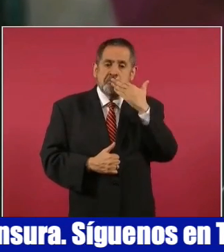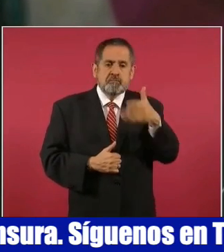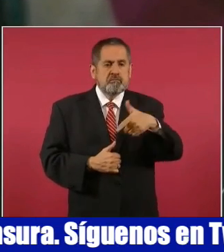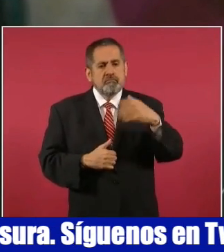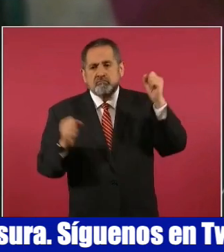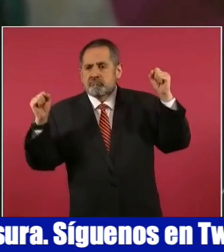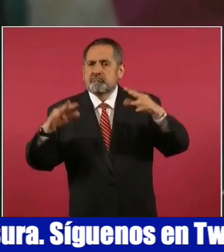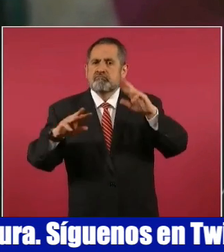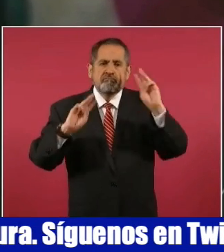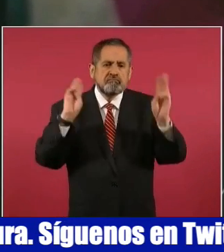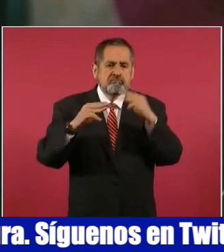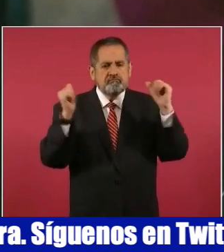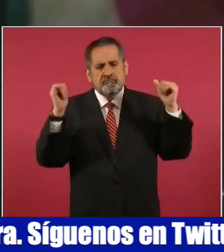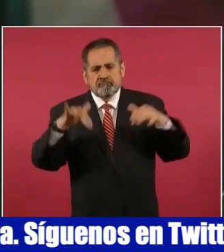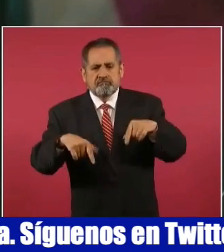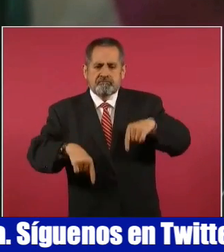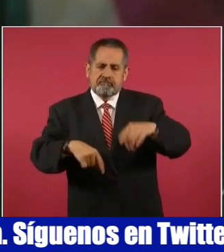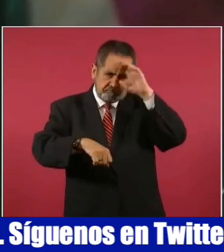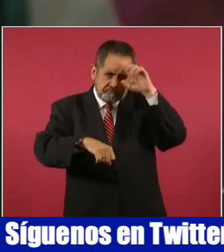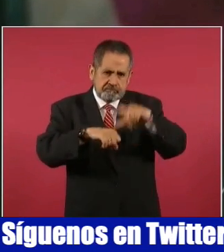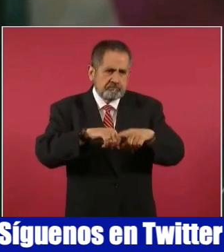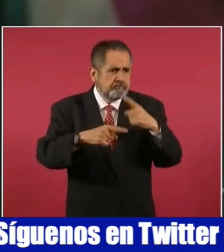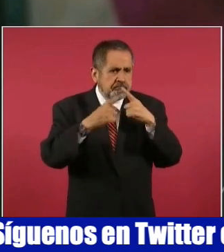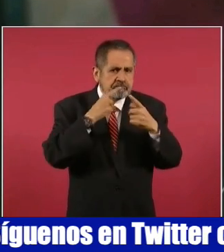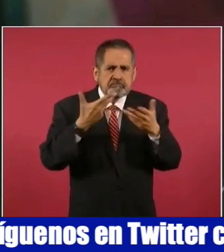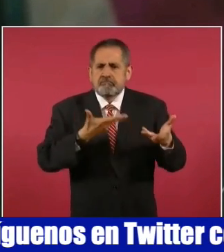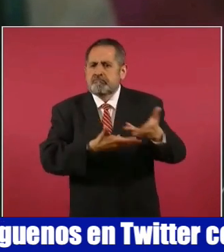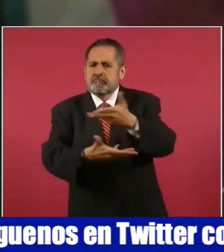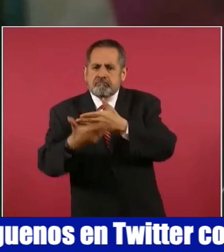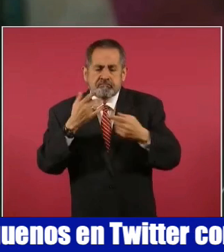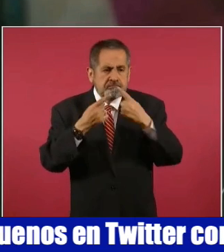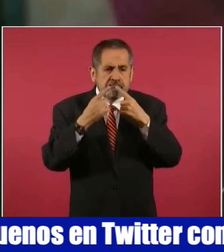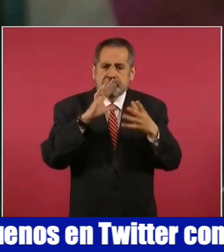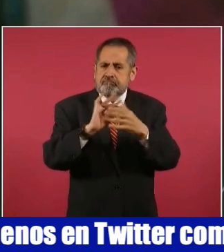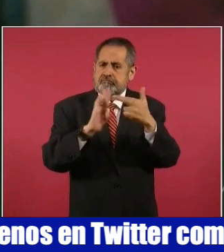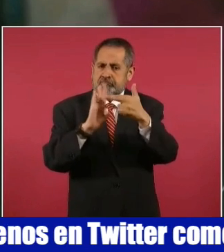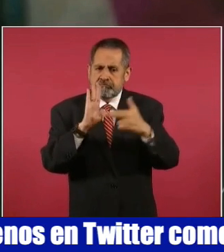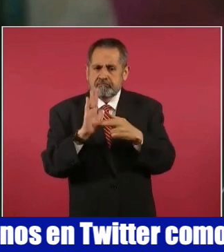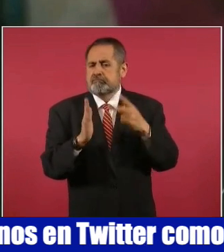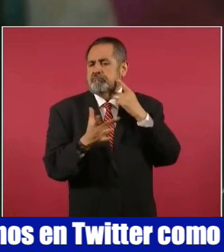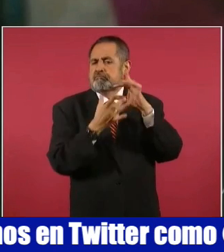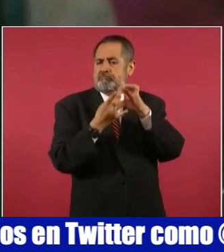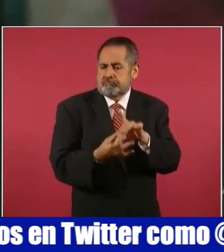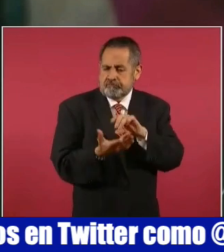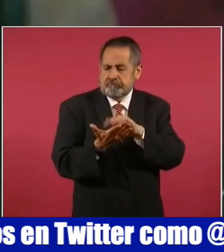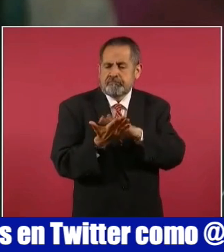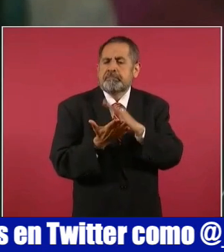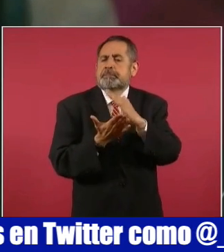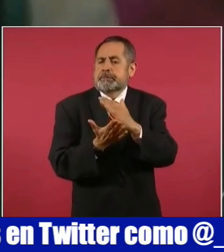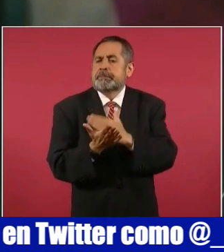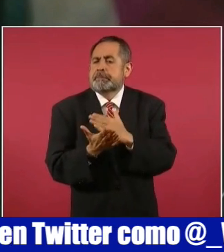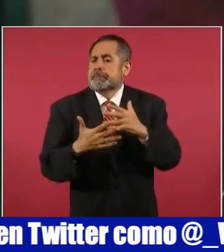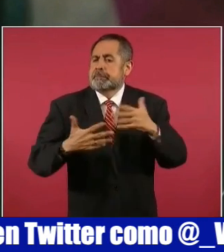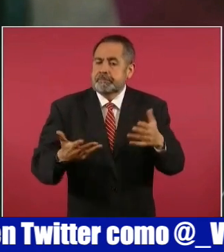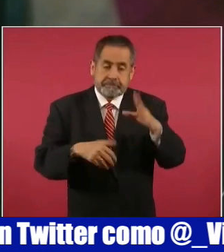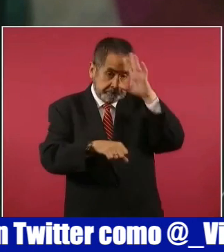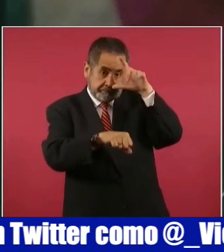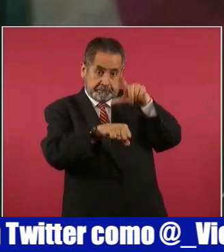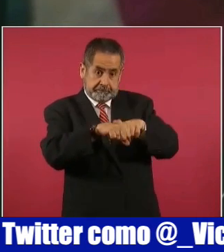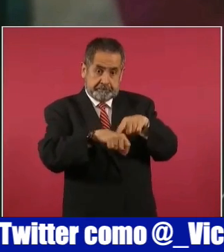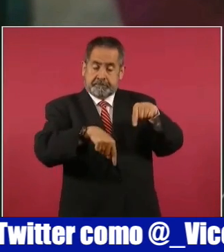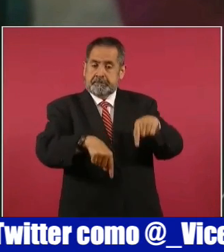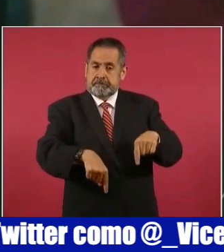conferencia mundial. Aquí discutirán y emitirán lineamientos para políticas públicas en donde la cultura